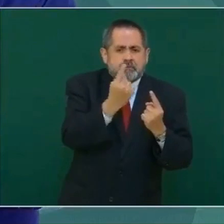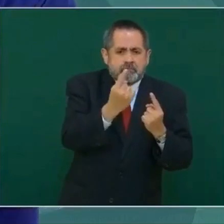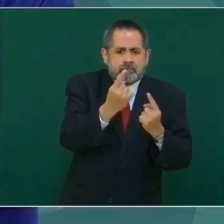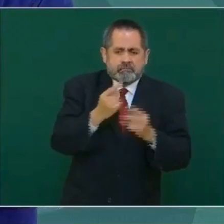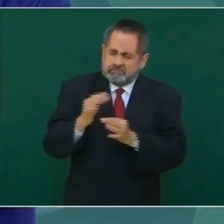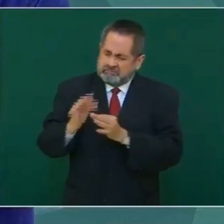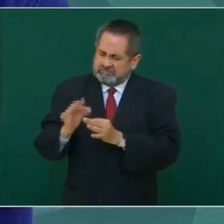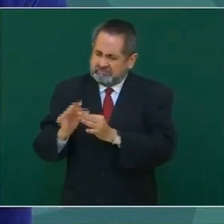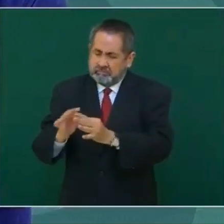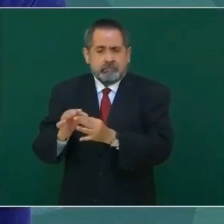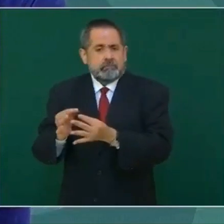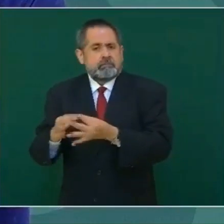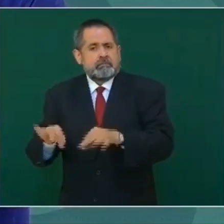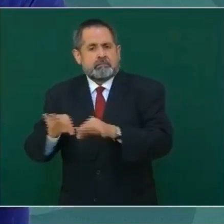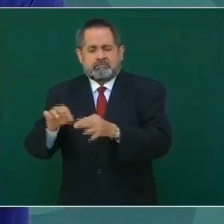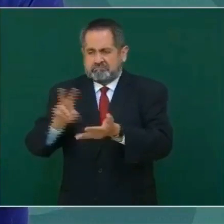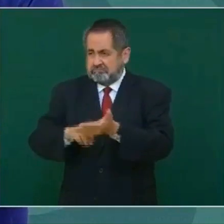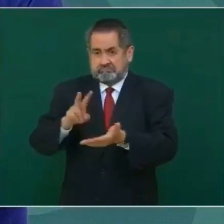importantísimo,